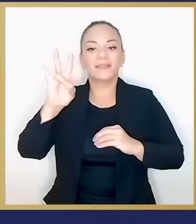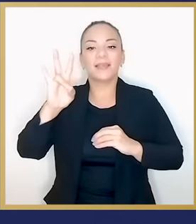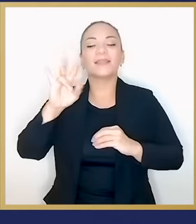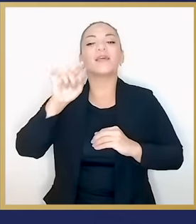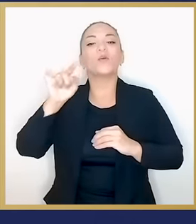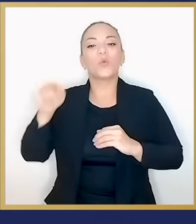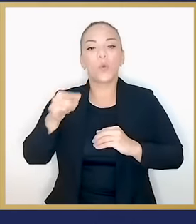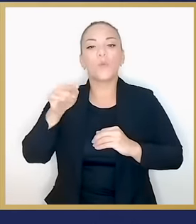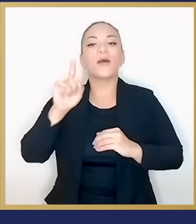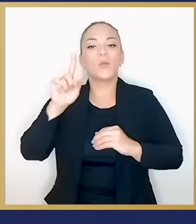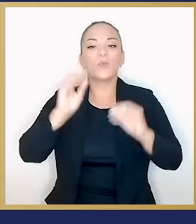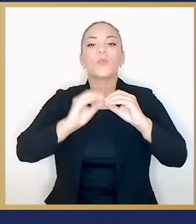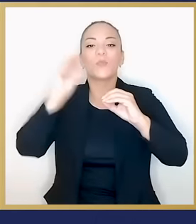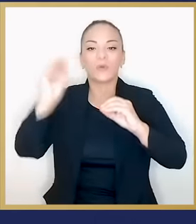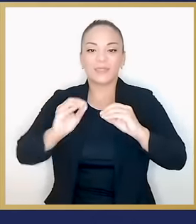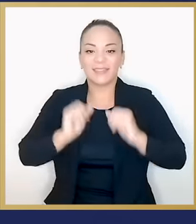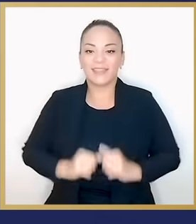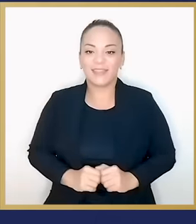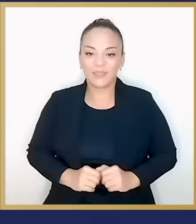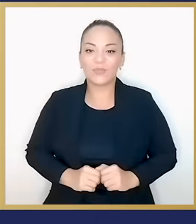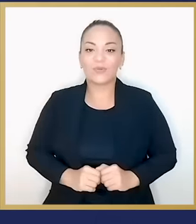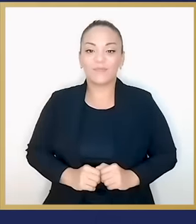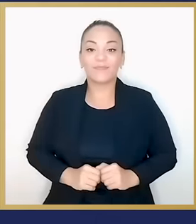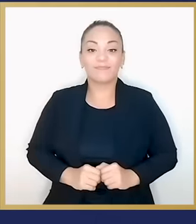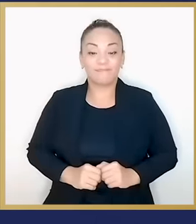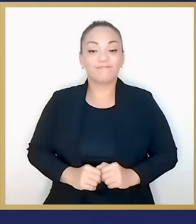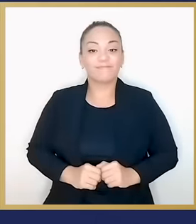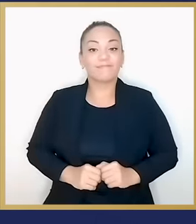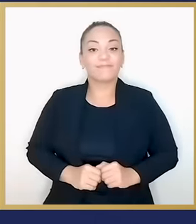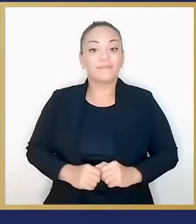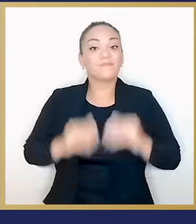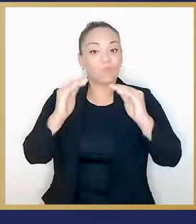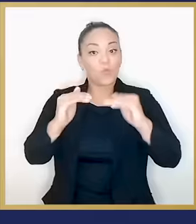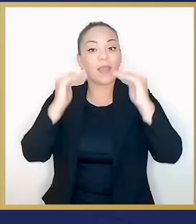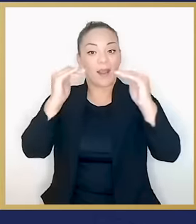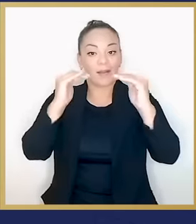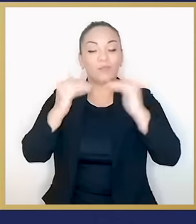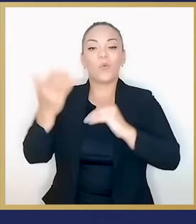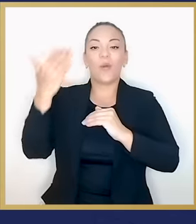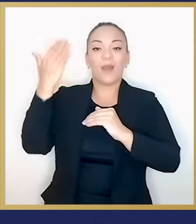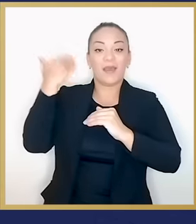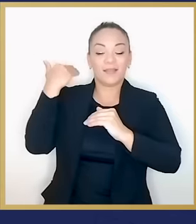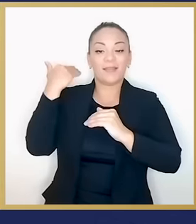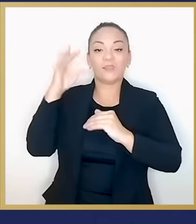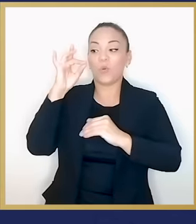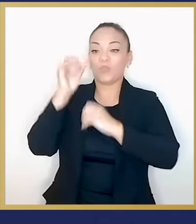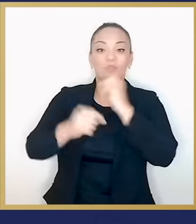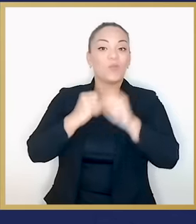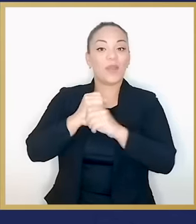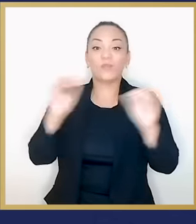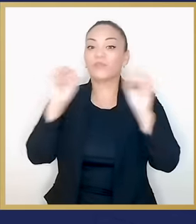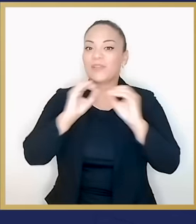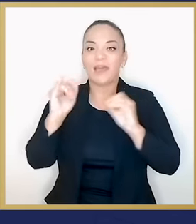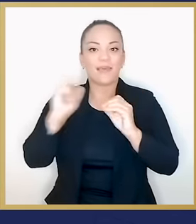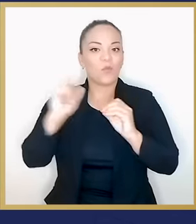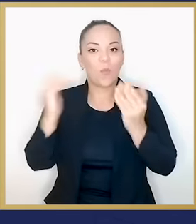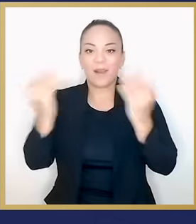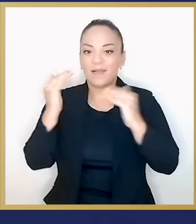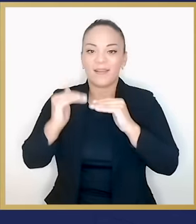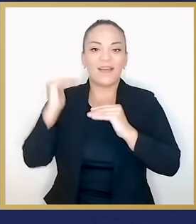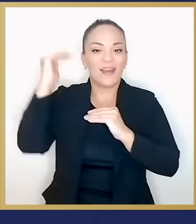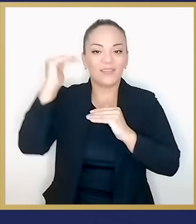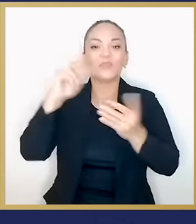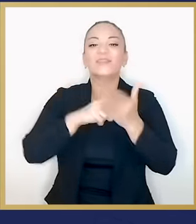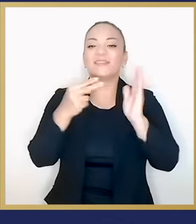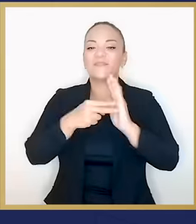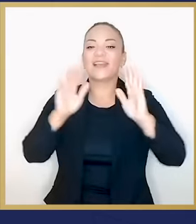.1. No había un valor tan alto para ese índice desde hace ocho años. Eso es